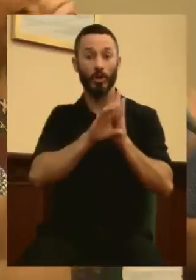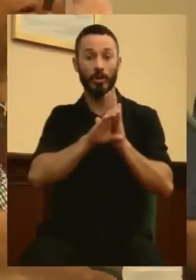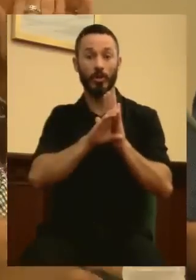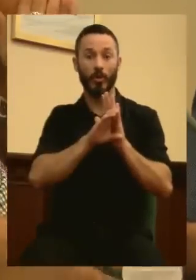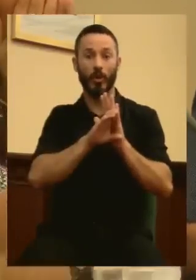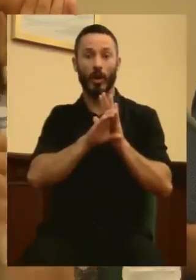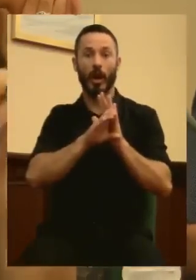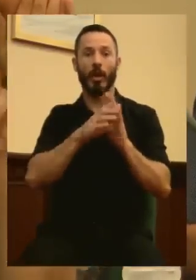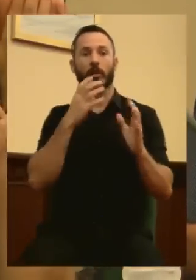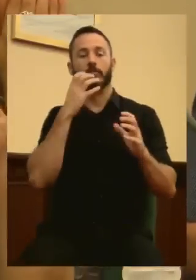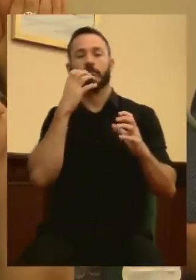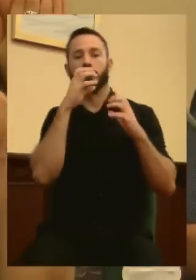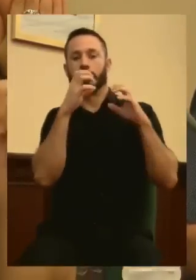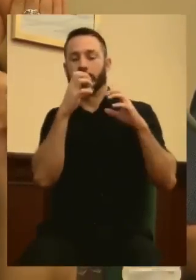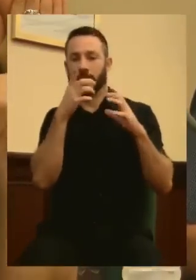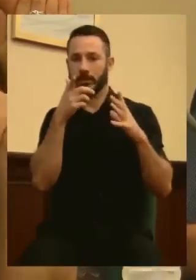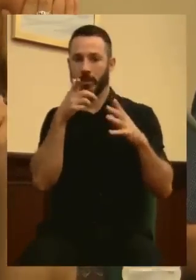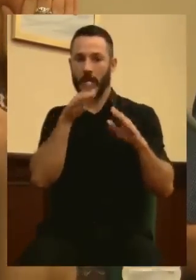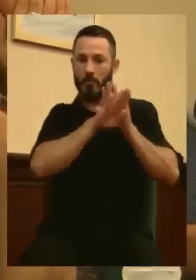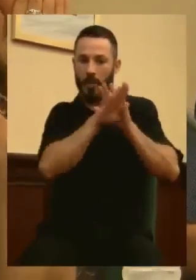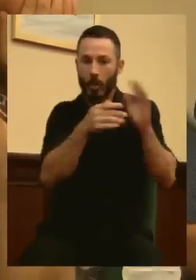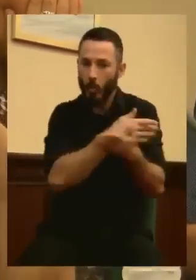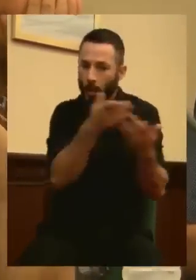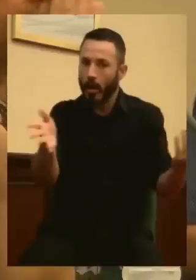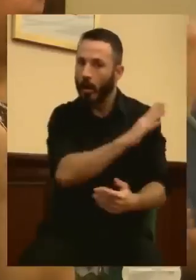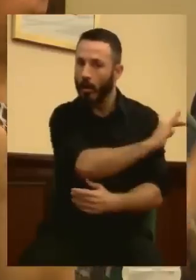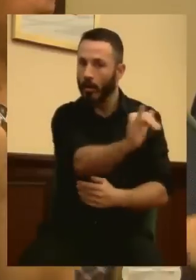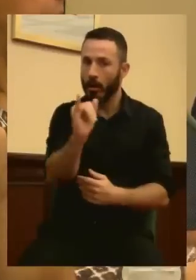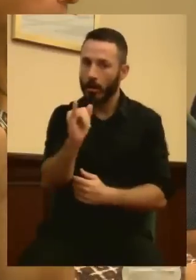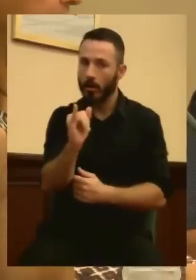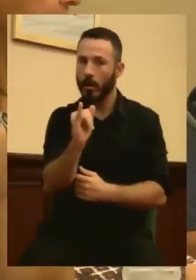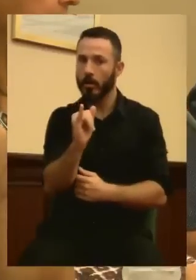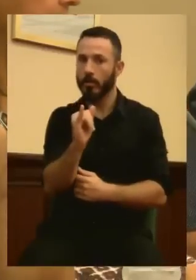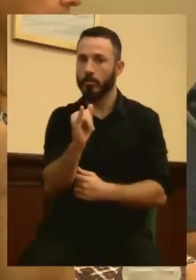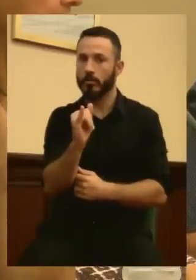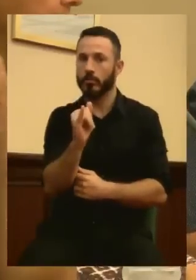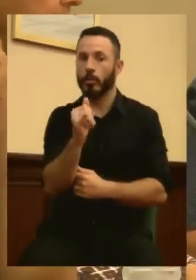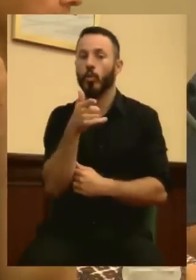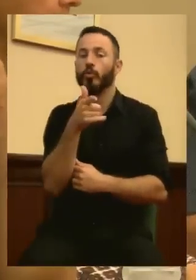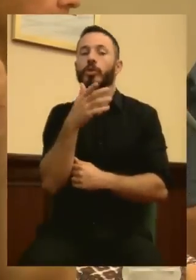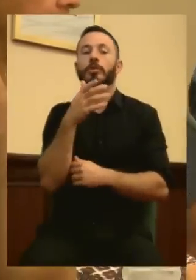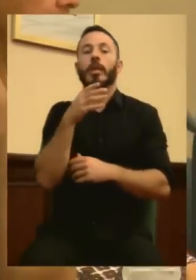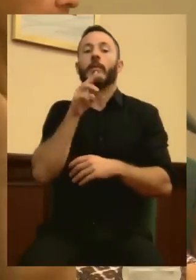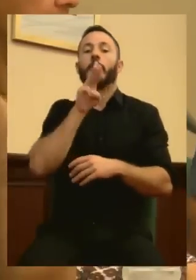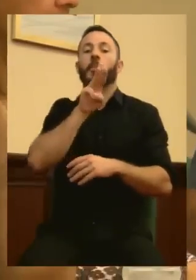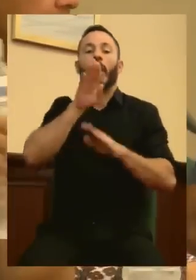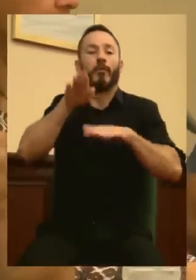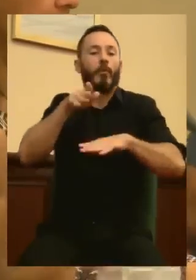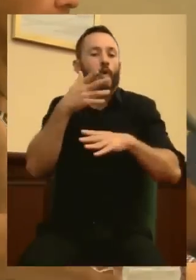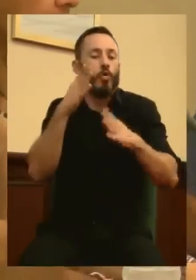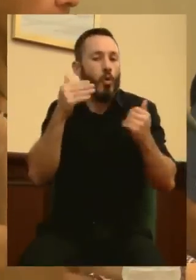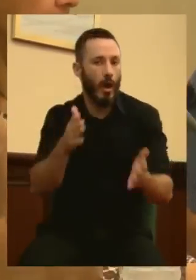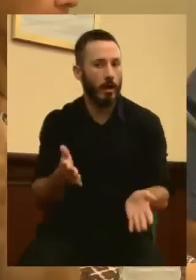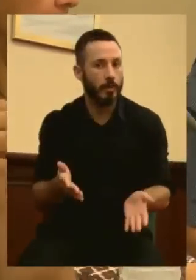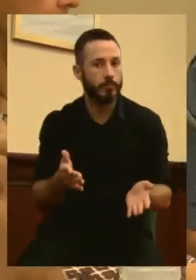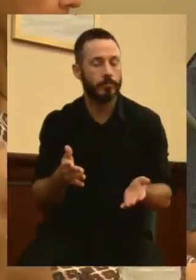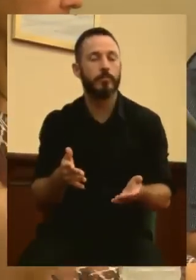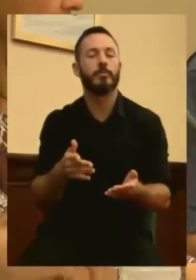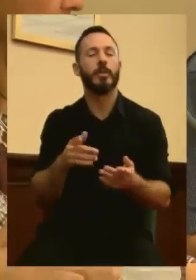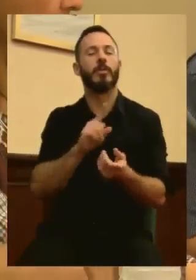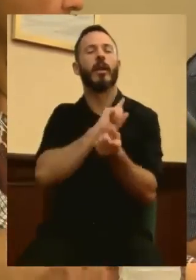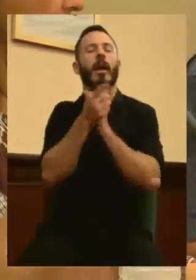fundamentales de cualquier vecino. Incluso de los que no son de su cuerda. ¿Qué es lo que ha cambiado respecto